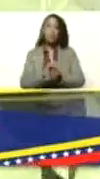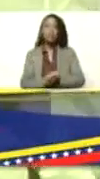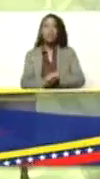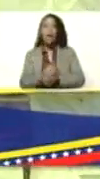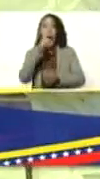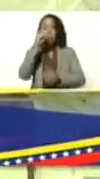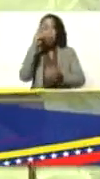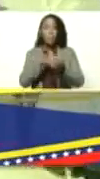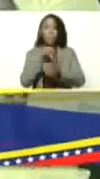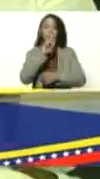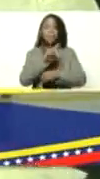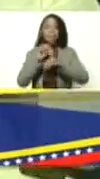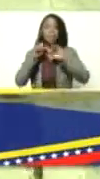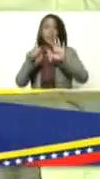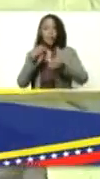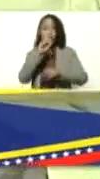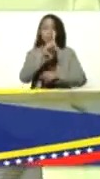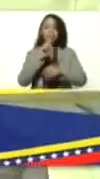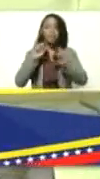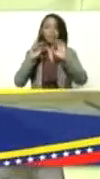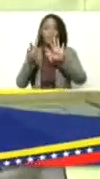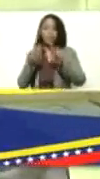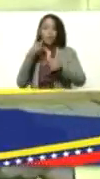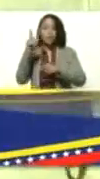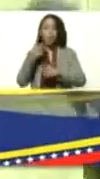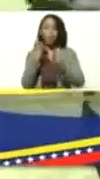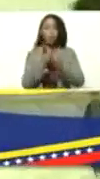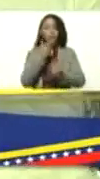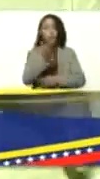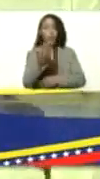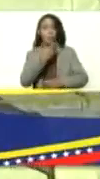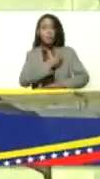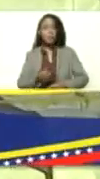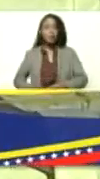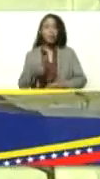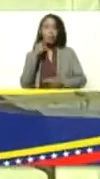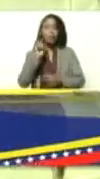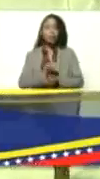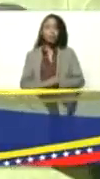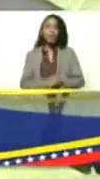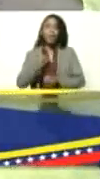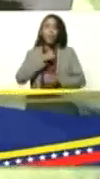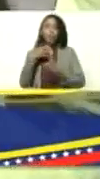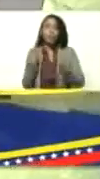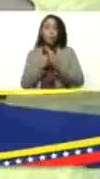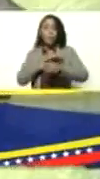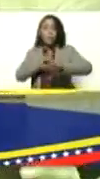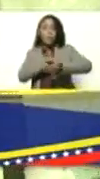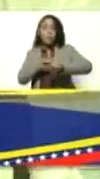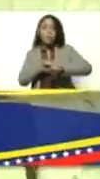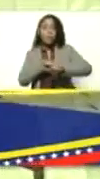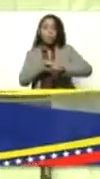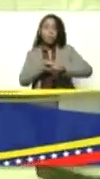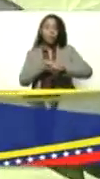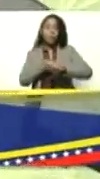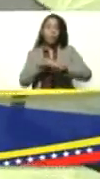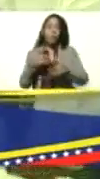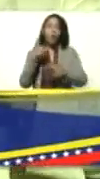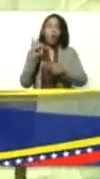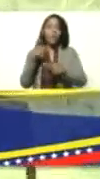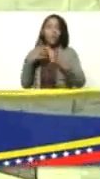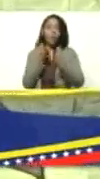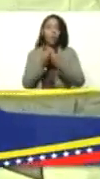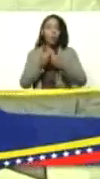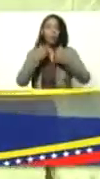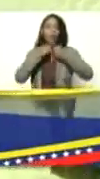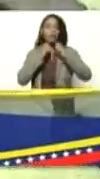2016 2017 justamente con usted presidente y nuestro ministro Cato Soteldo hicimos y Aristóbalo Isturi hicimos